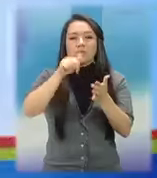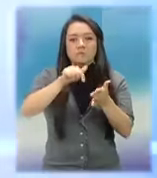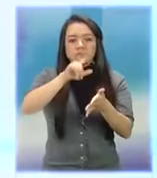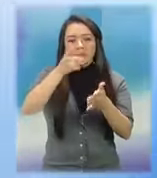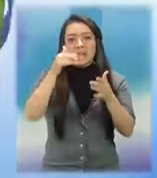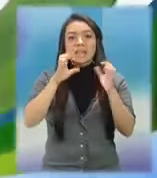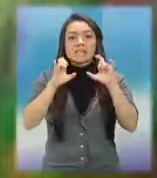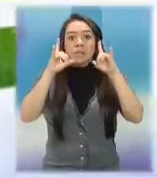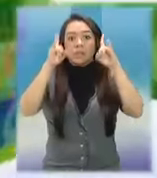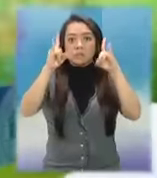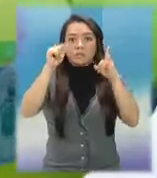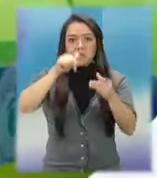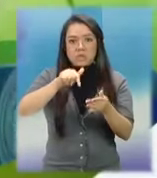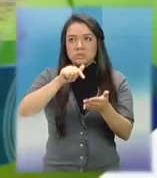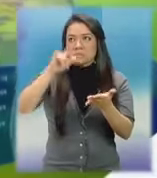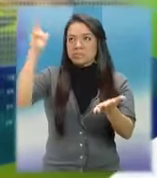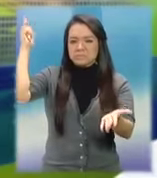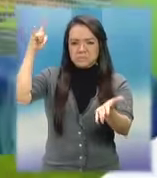en Estados Unidos.